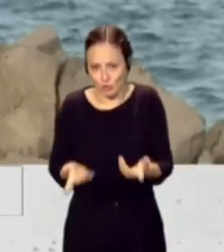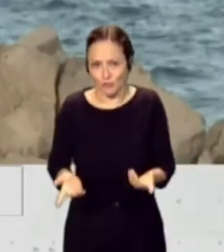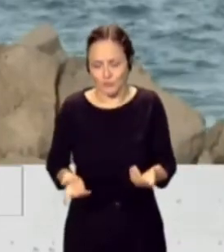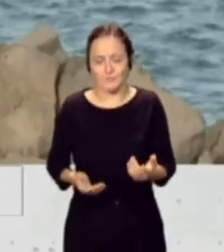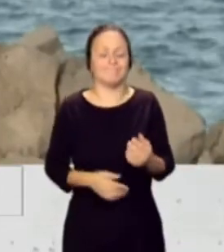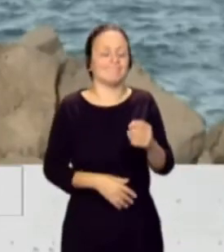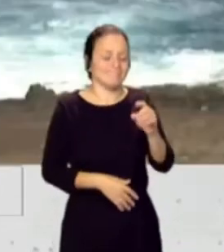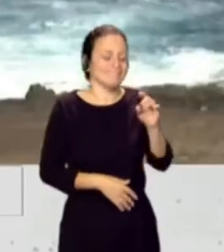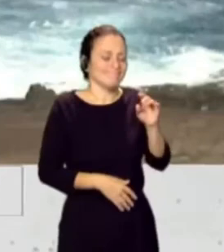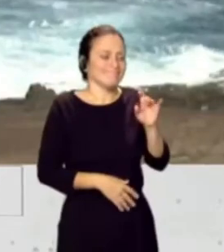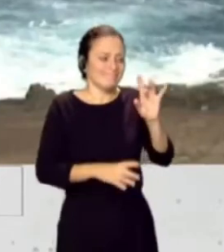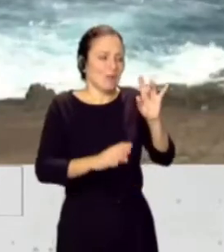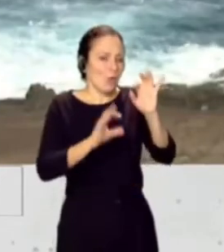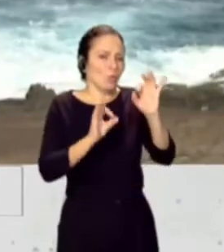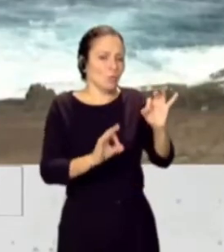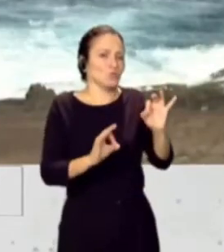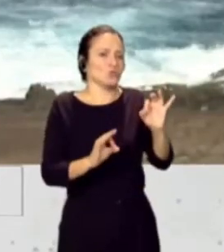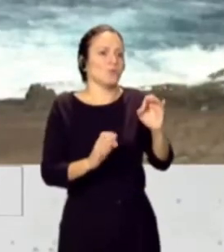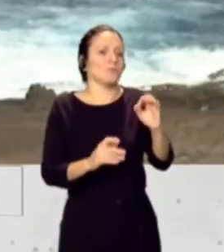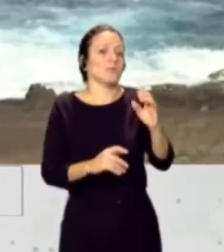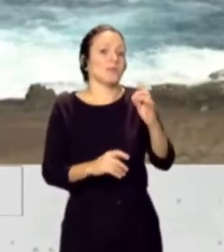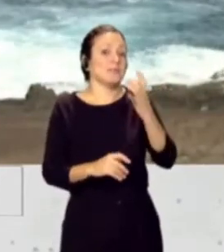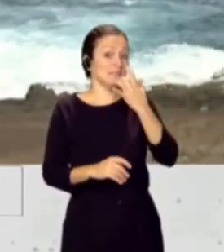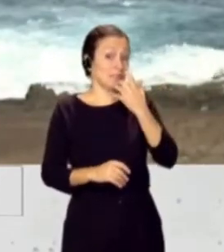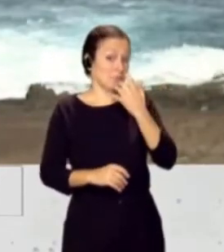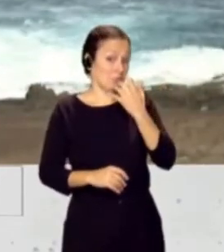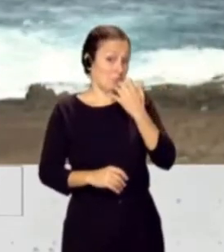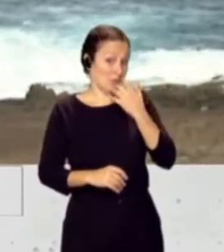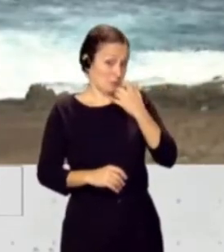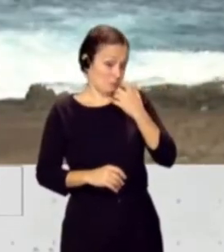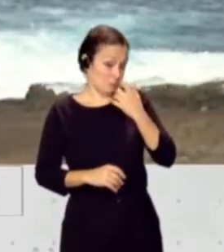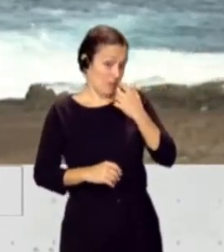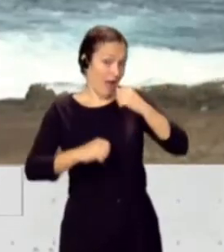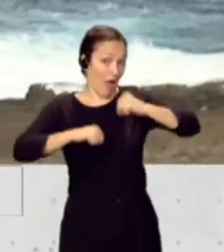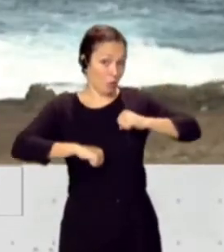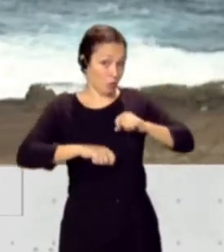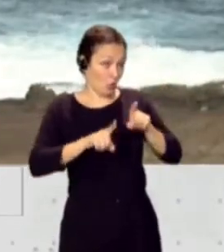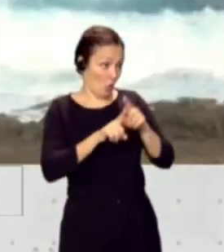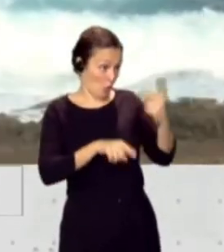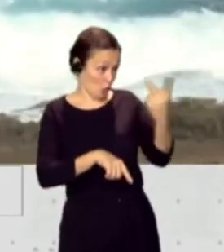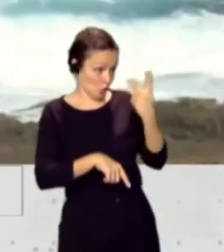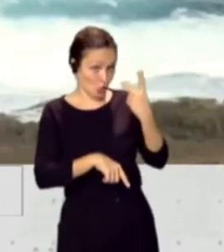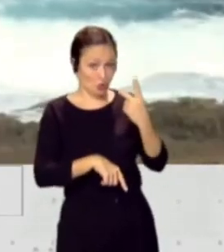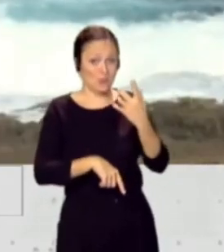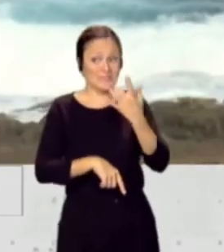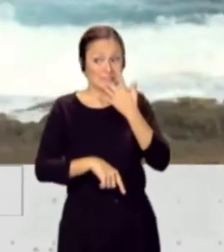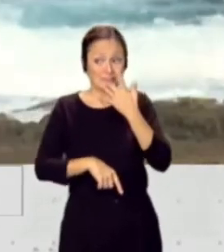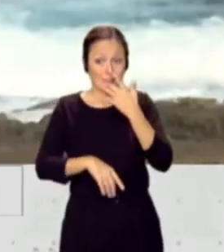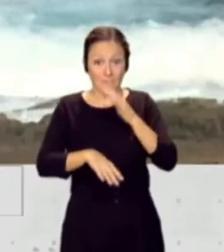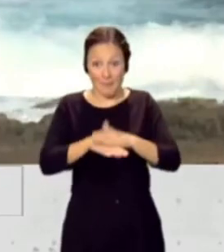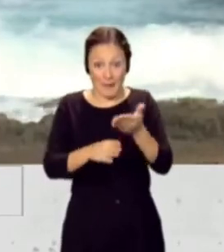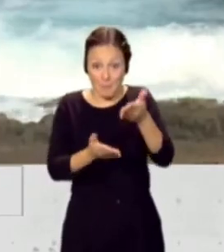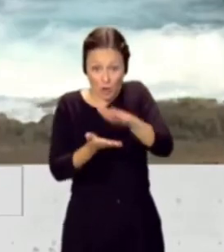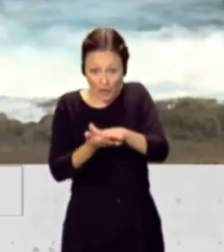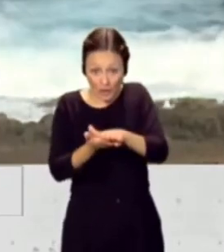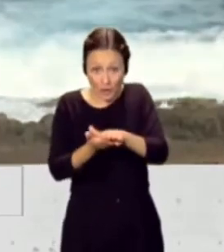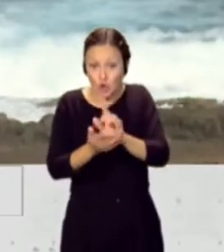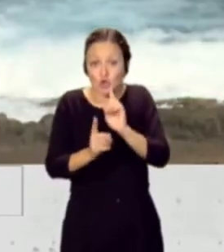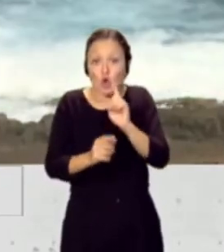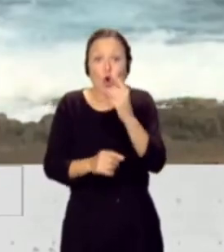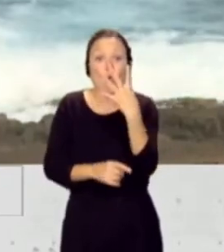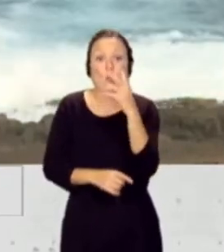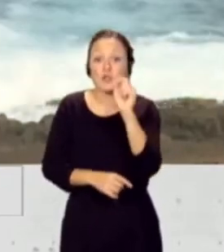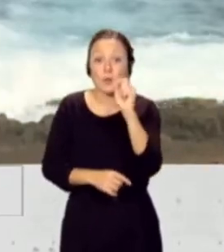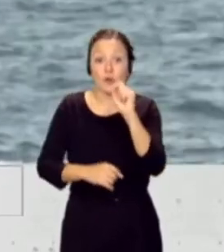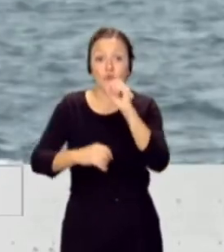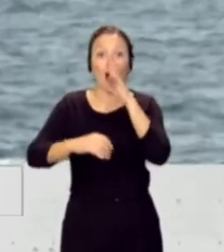Efectivamente, absolutamente. Hay que tener en cuenta que para que un adulto como tú o como yo perdamos la vida ahogados, bastan 4 minutos debajo del